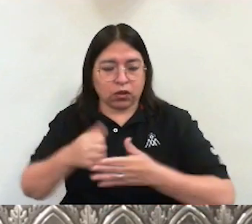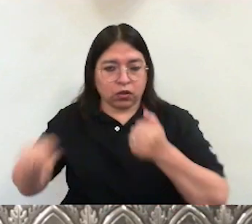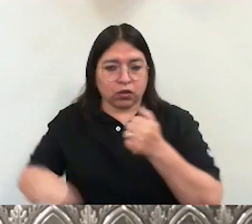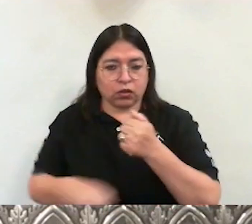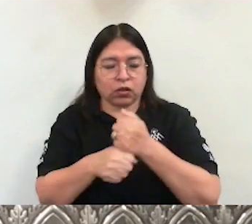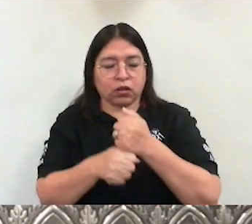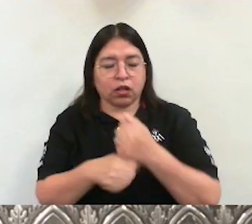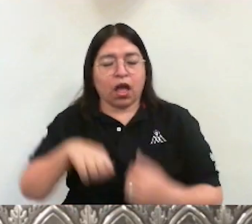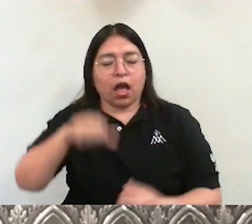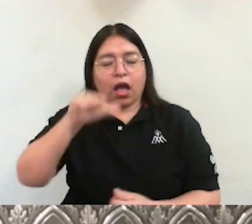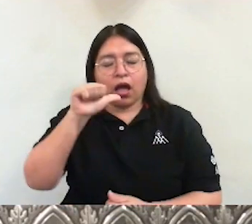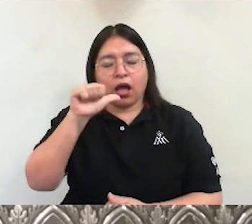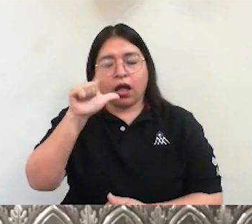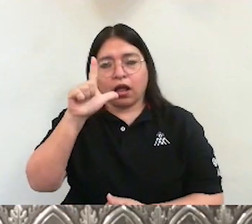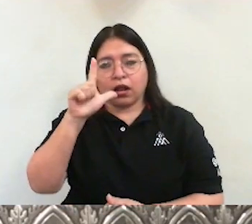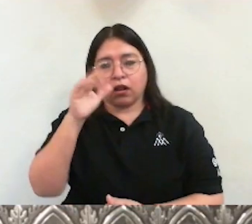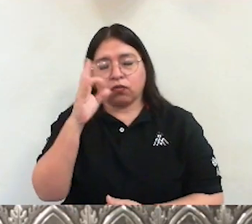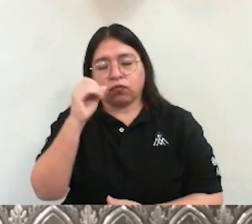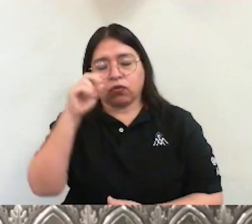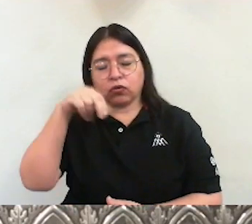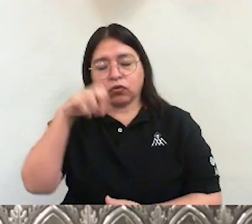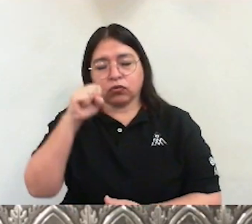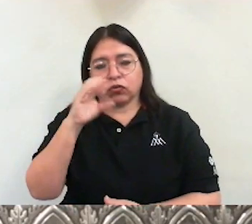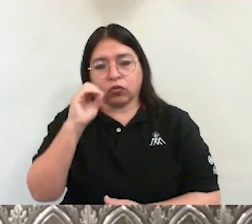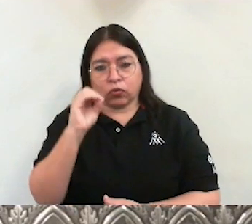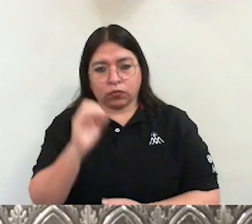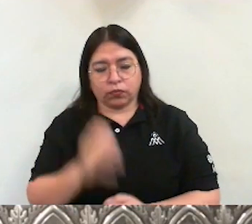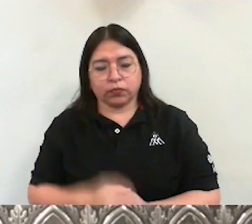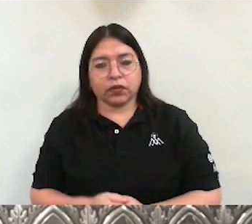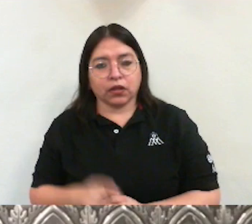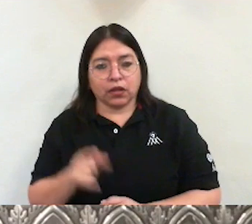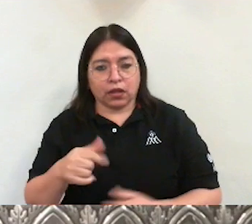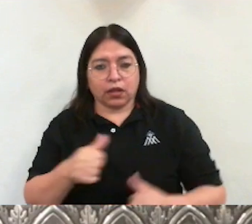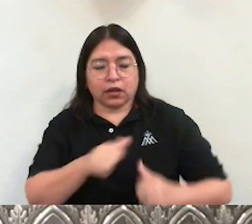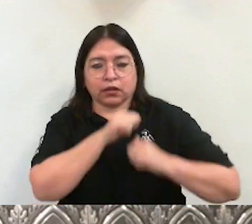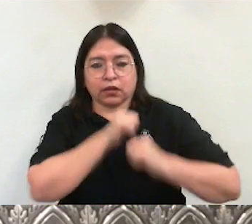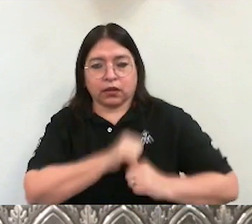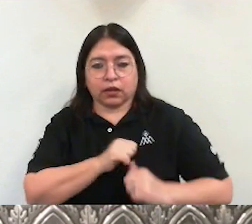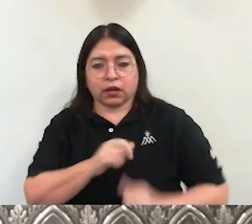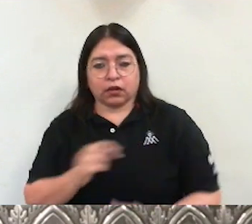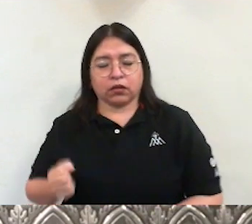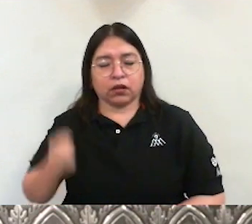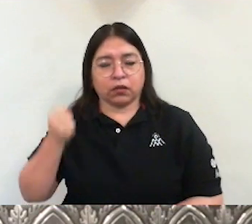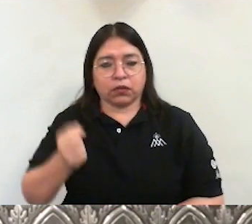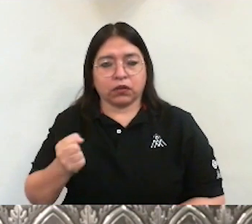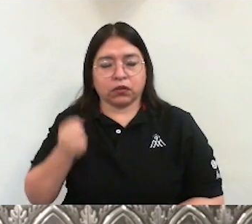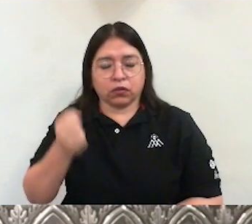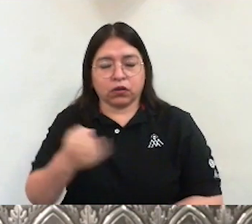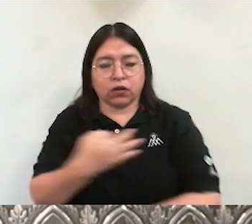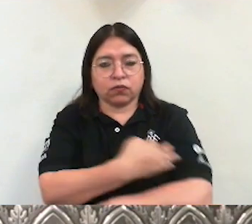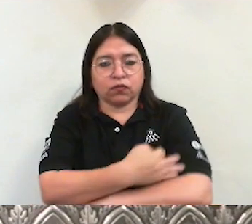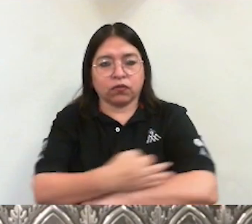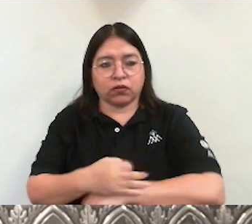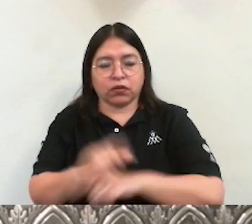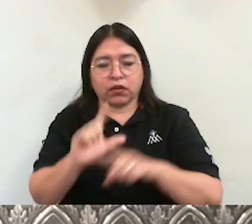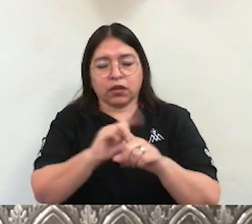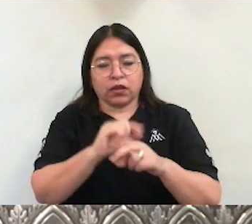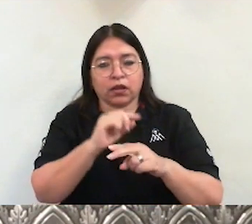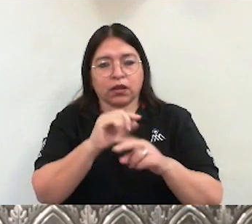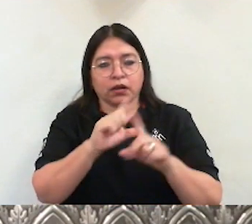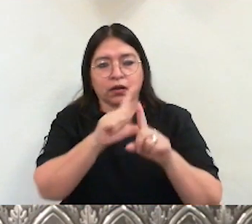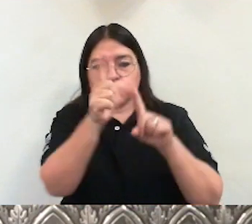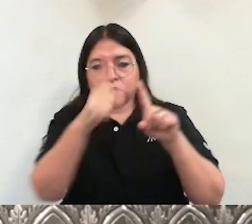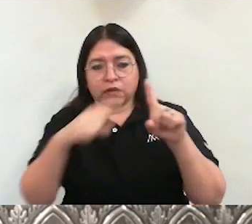Monseñor Alfonso, responsable de la pastoral familiar a nivel nacional.